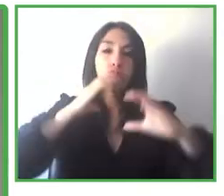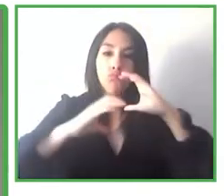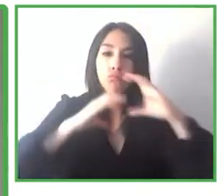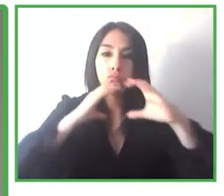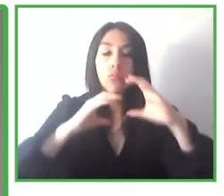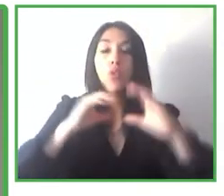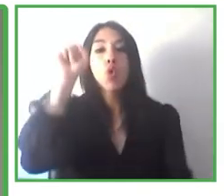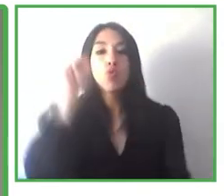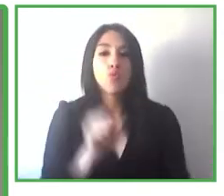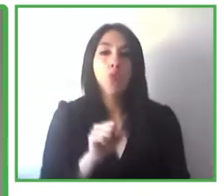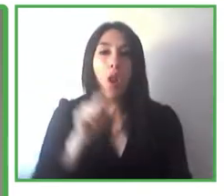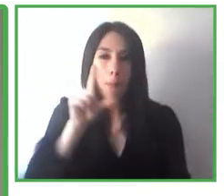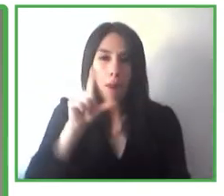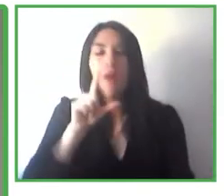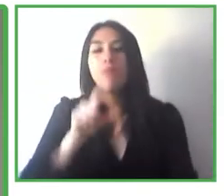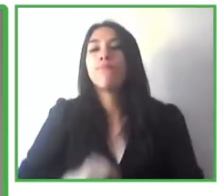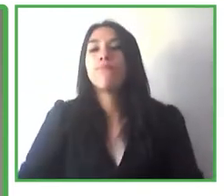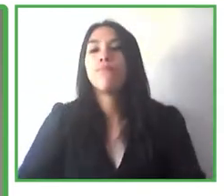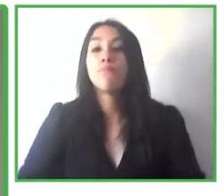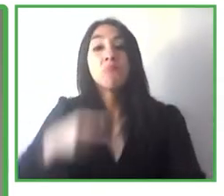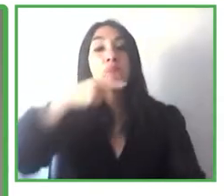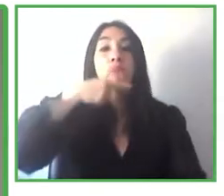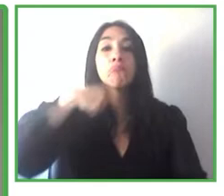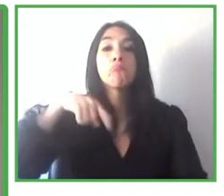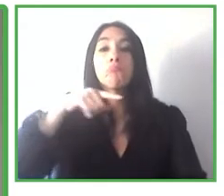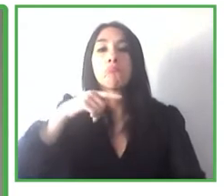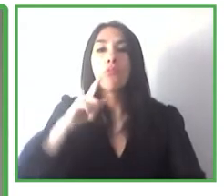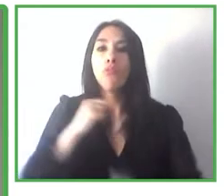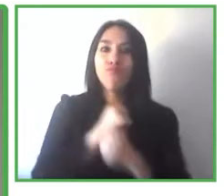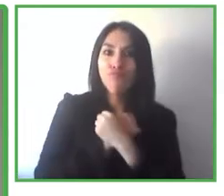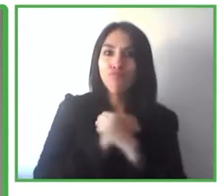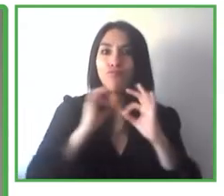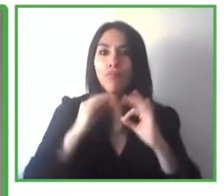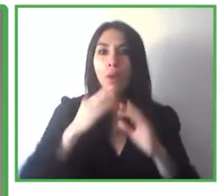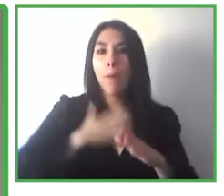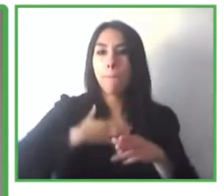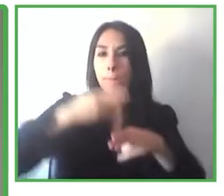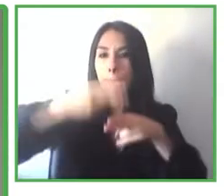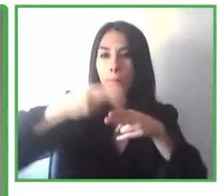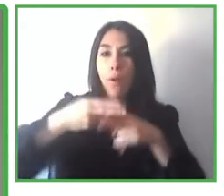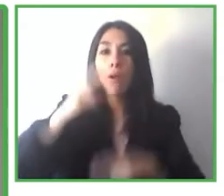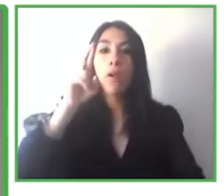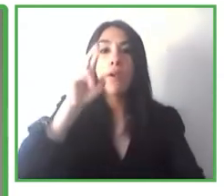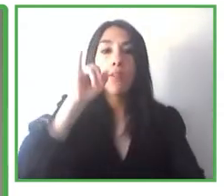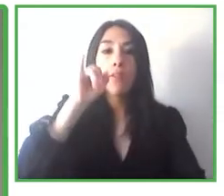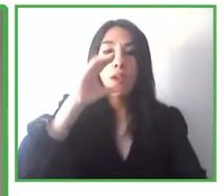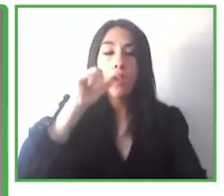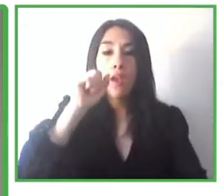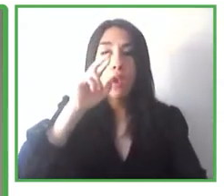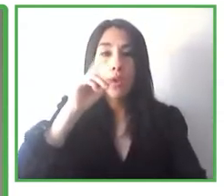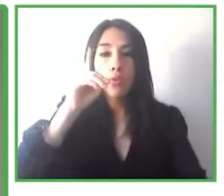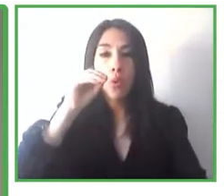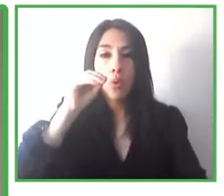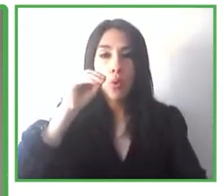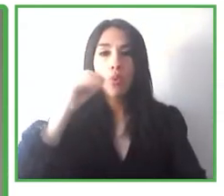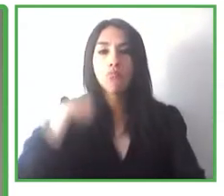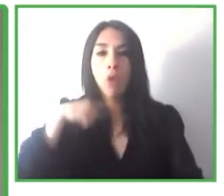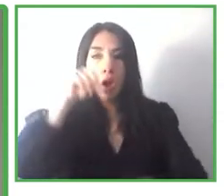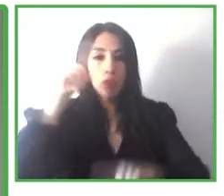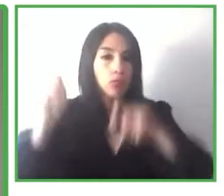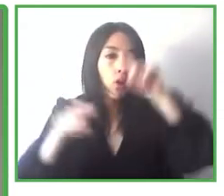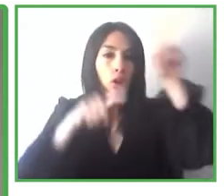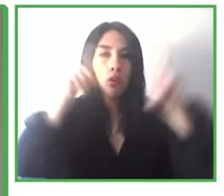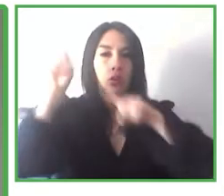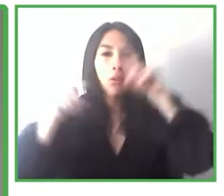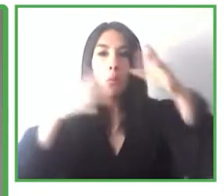Mi nombre es Ricardo García Bahamonde, soy consultor en accesibilidad, llevo trabajando en este ámbito